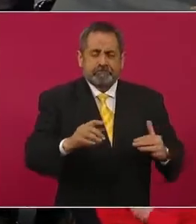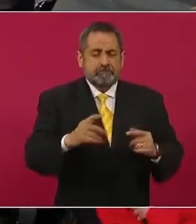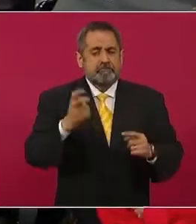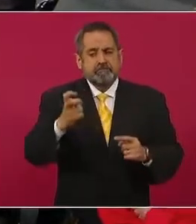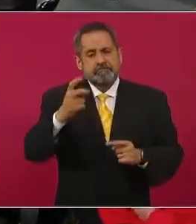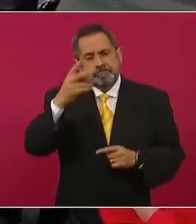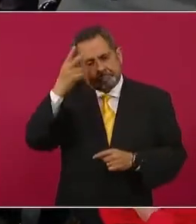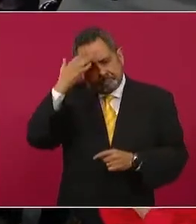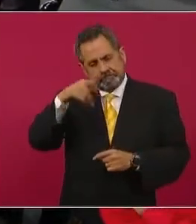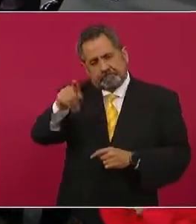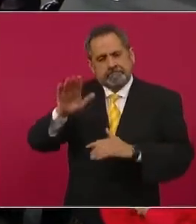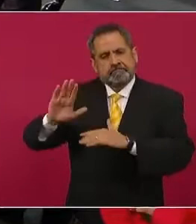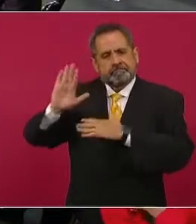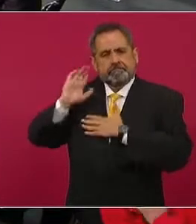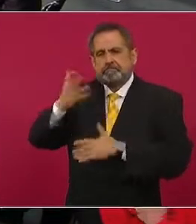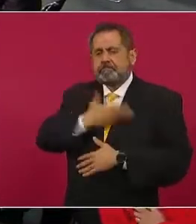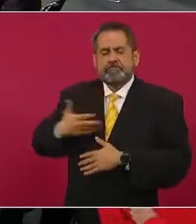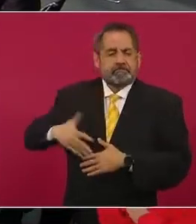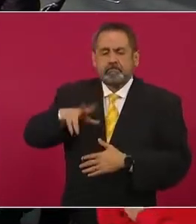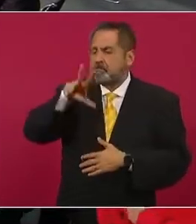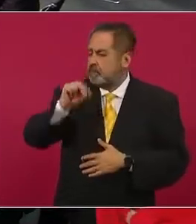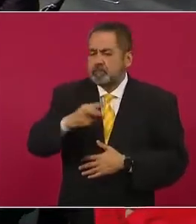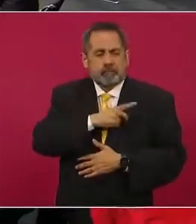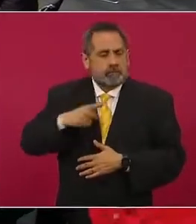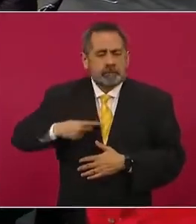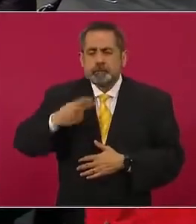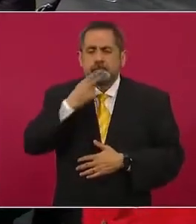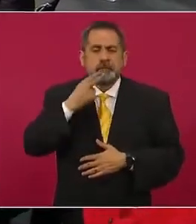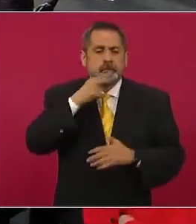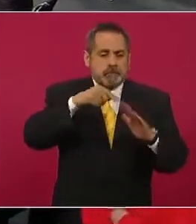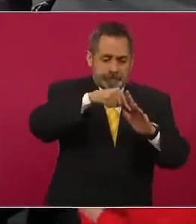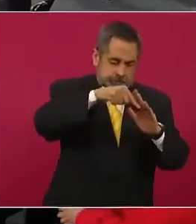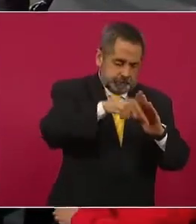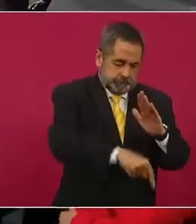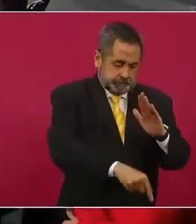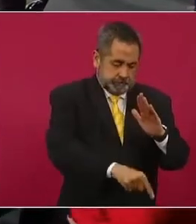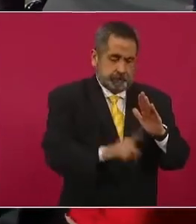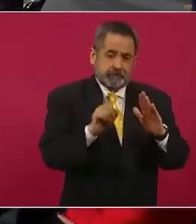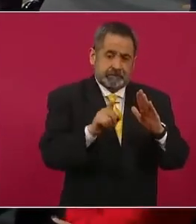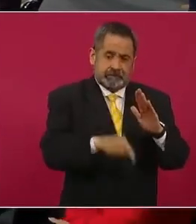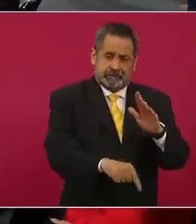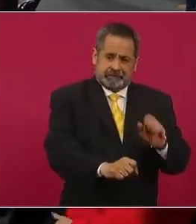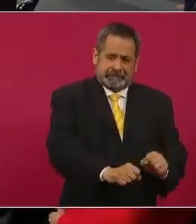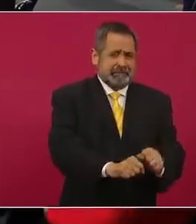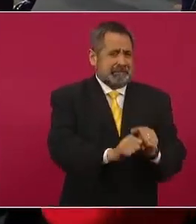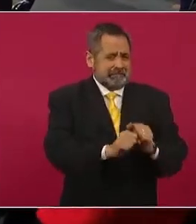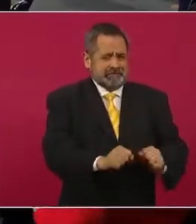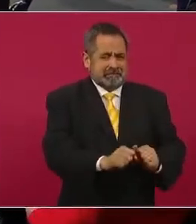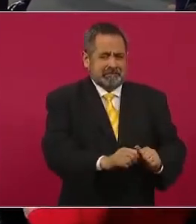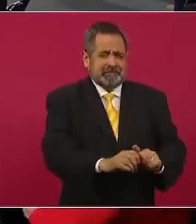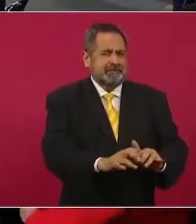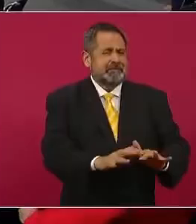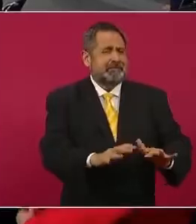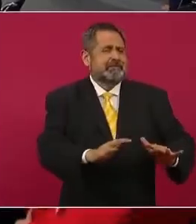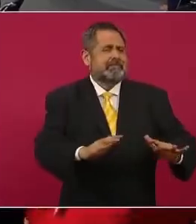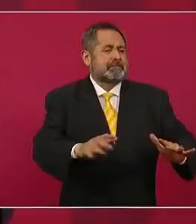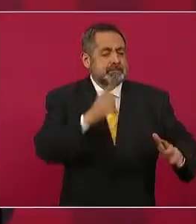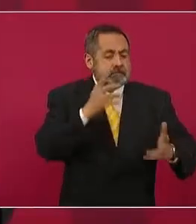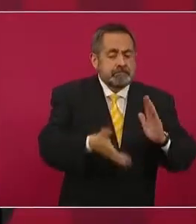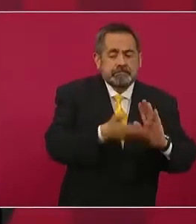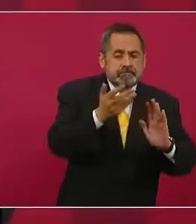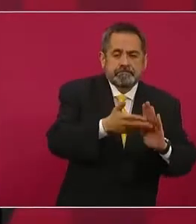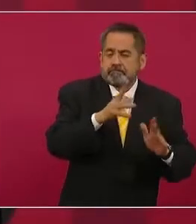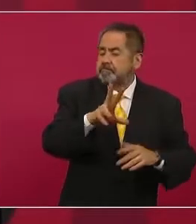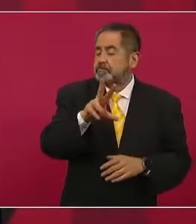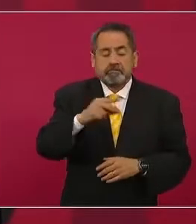compromisos presidenciales el que no se utilice esa técnica para la explotación o